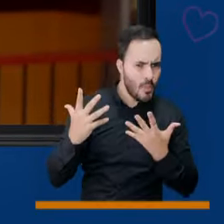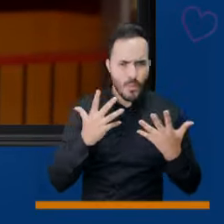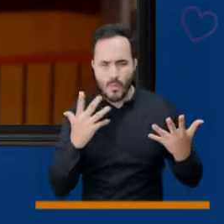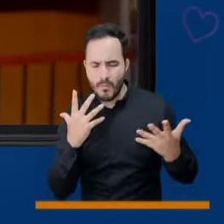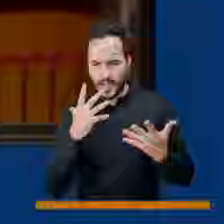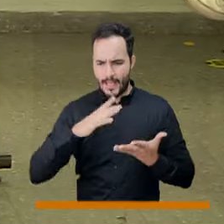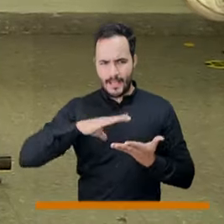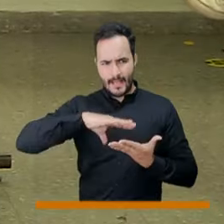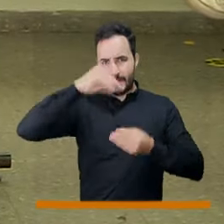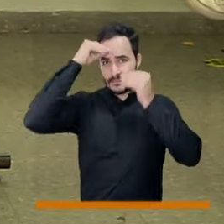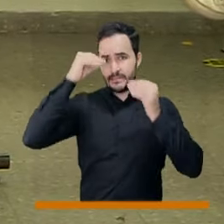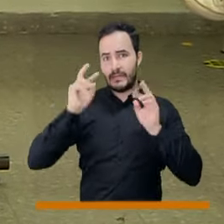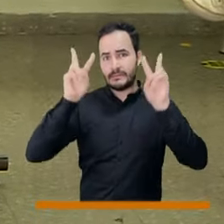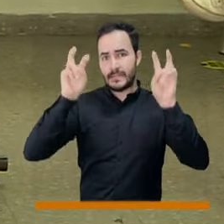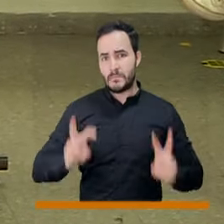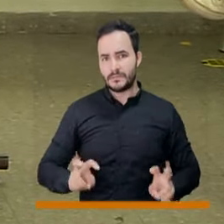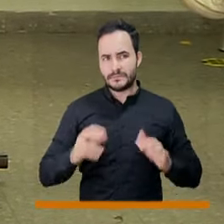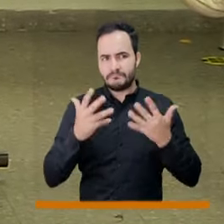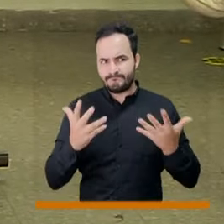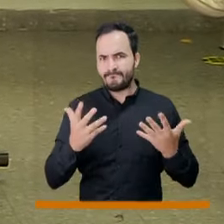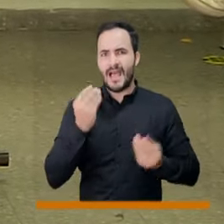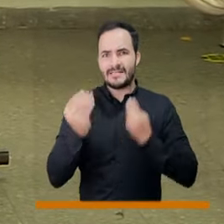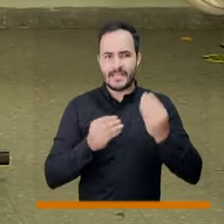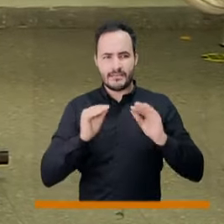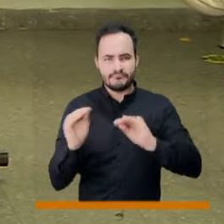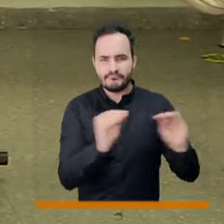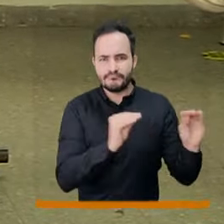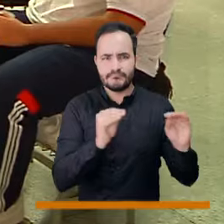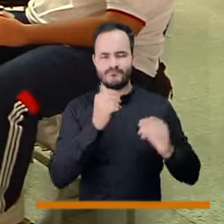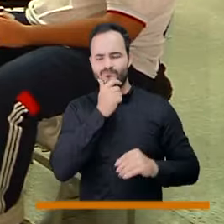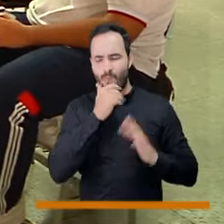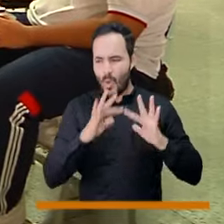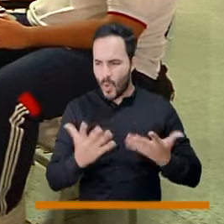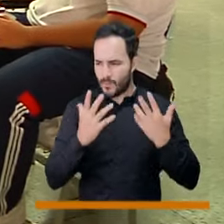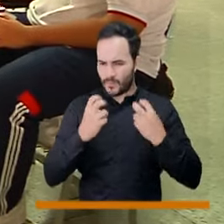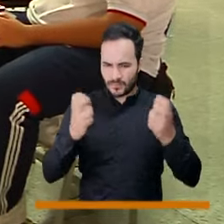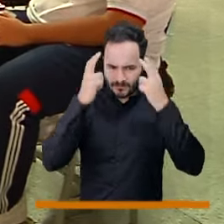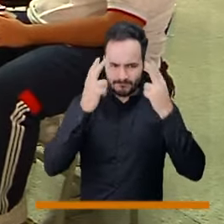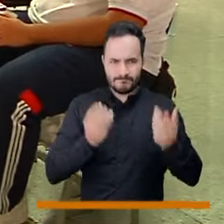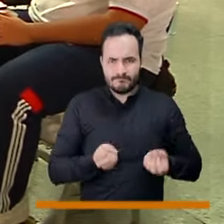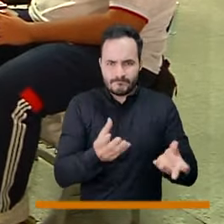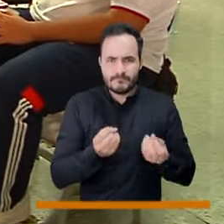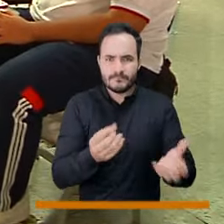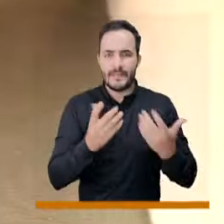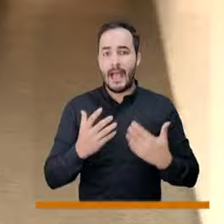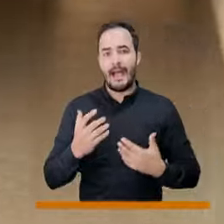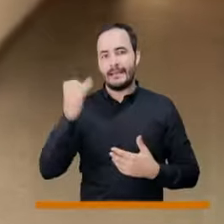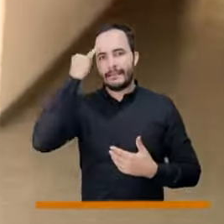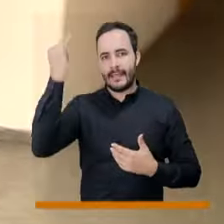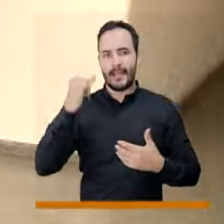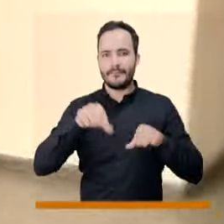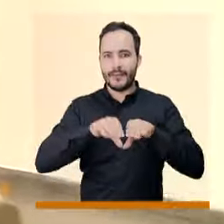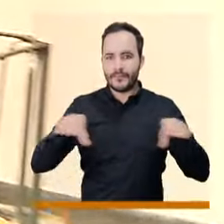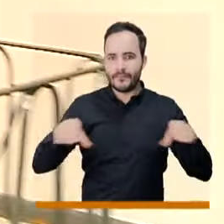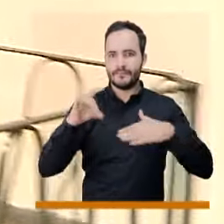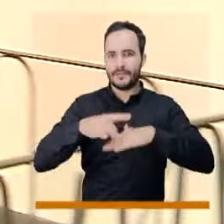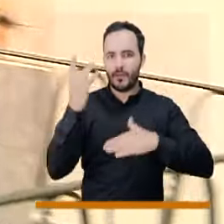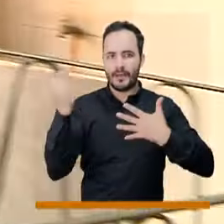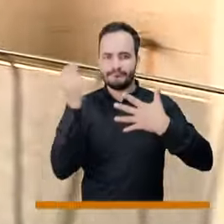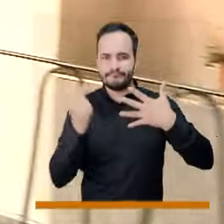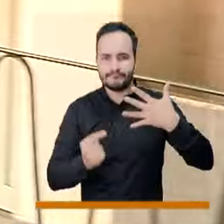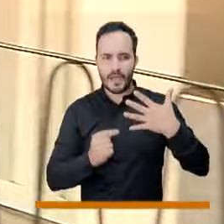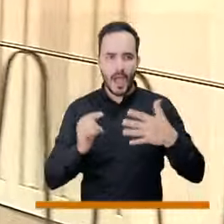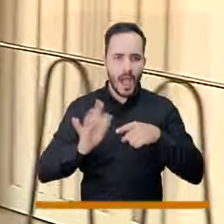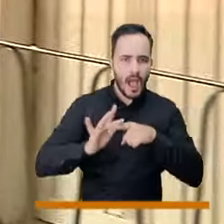de aprendizaje y de empezar a asumir el aprendizaje o el conocimiento a través de otras plataformas o de muchas otras